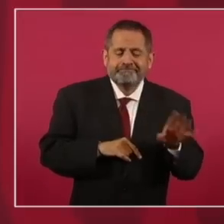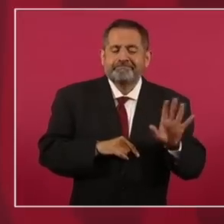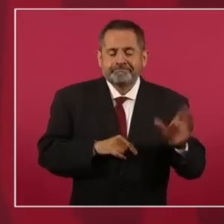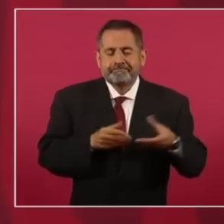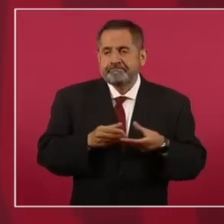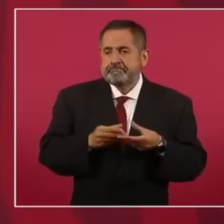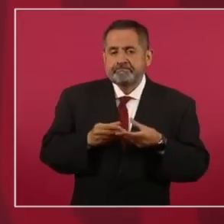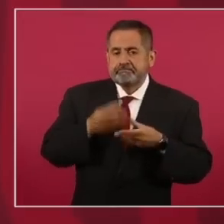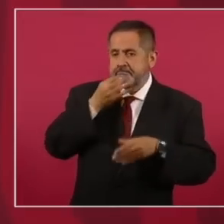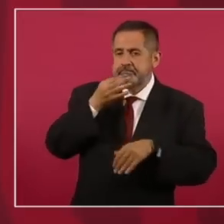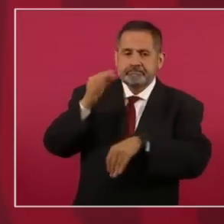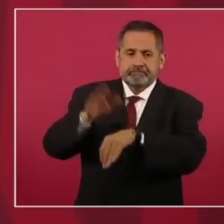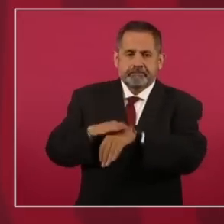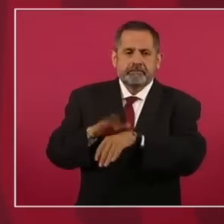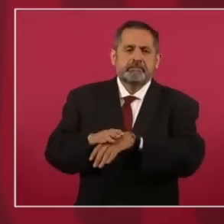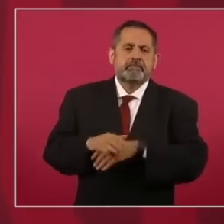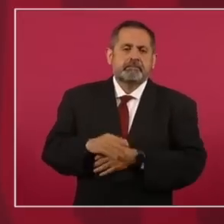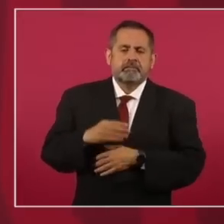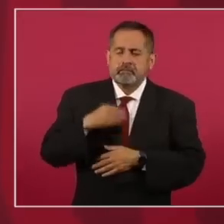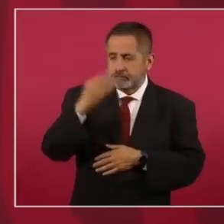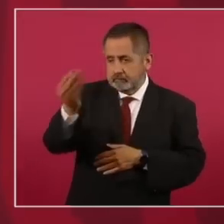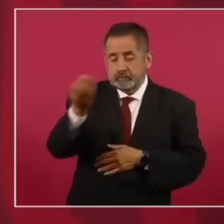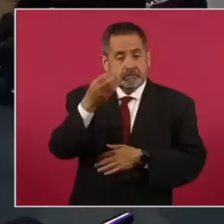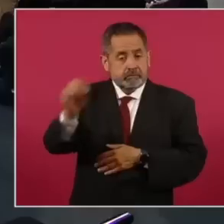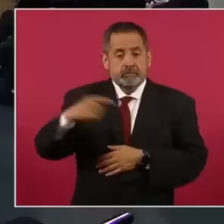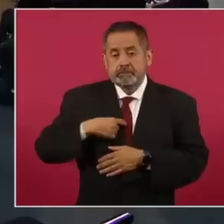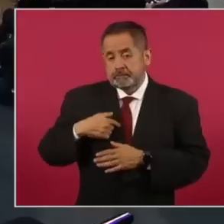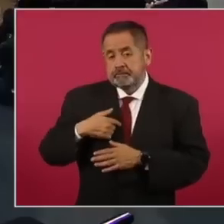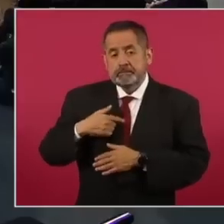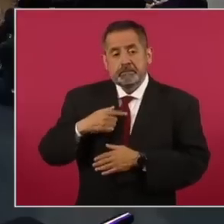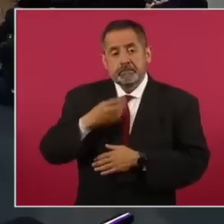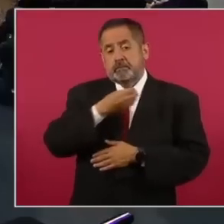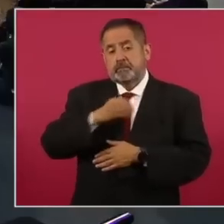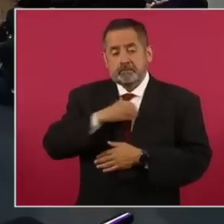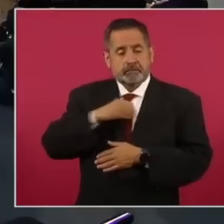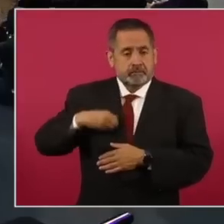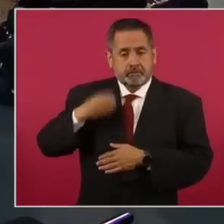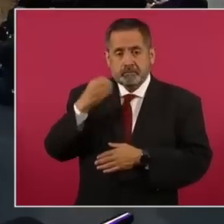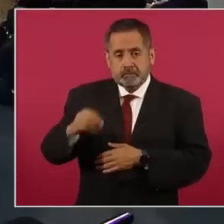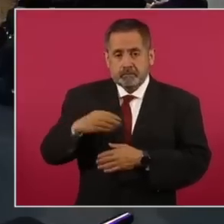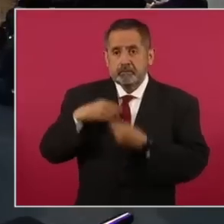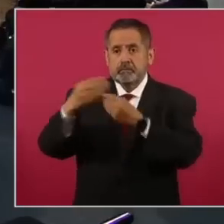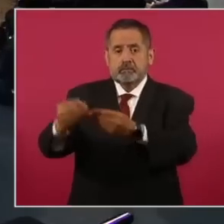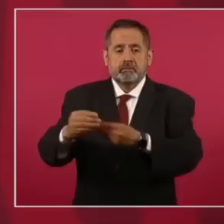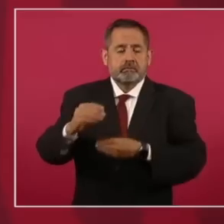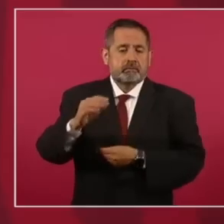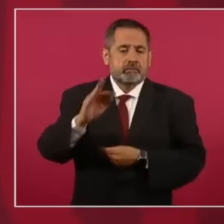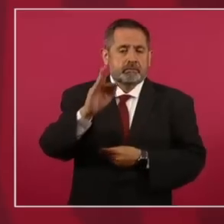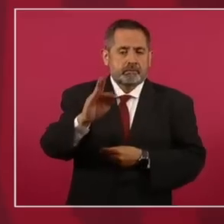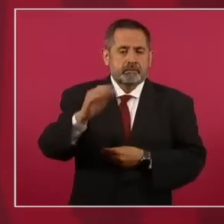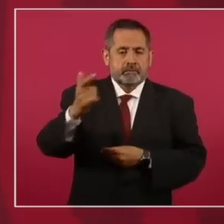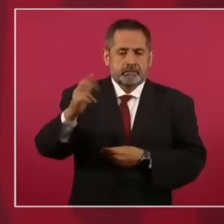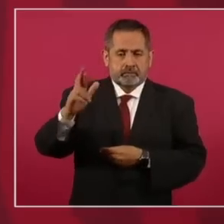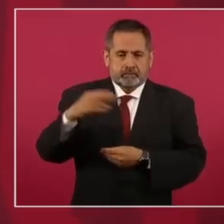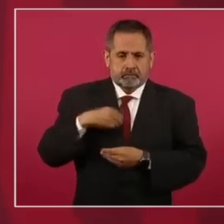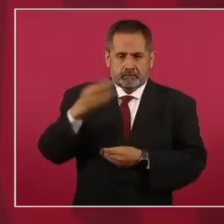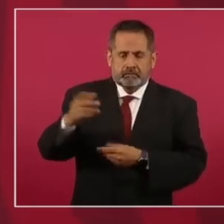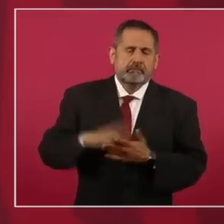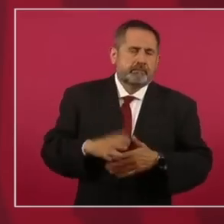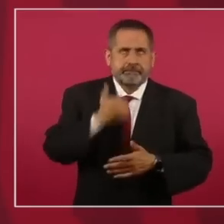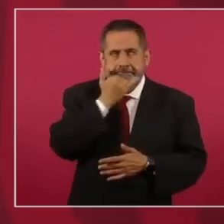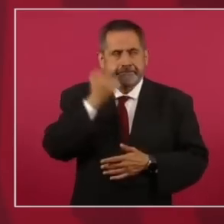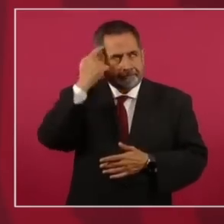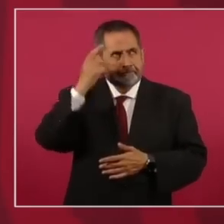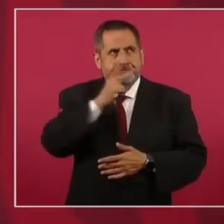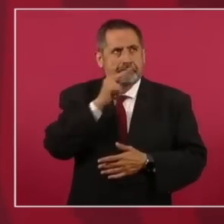tenemos que ir a la Procuraduría, perdón a la Fiscalía. Ya me quedé, en el